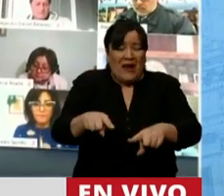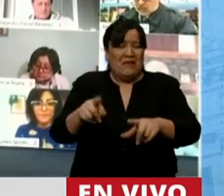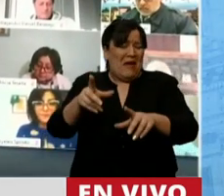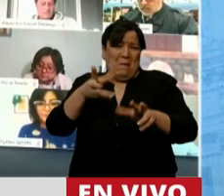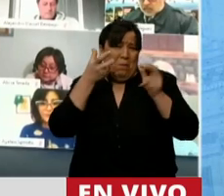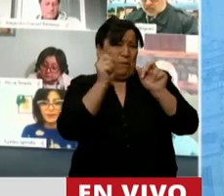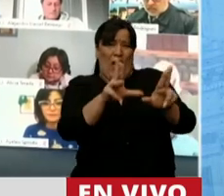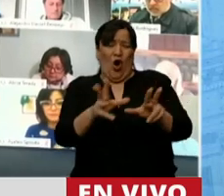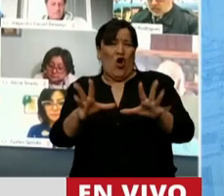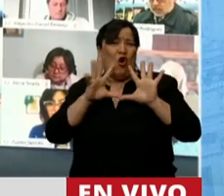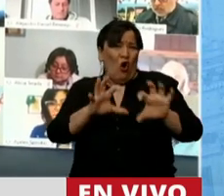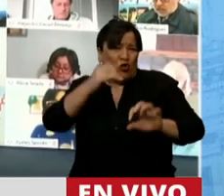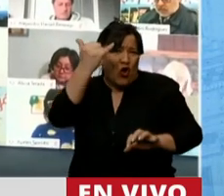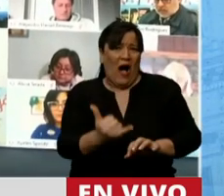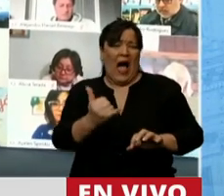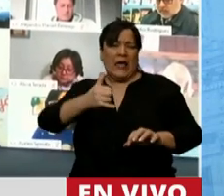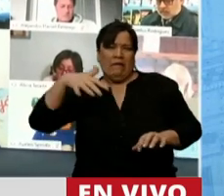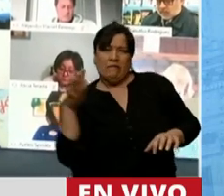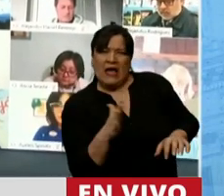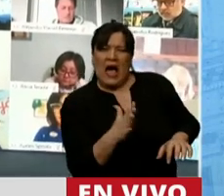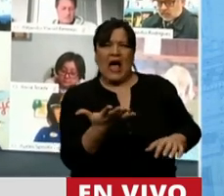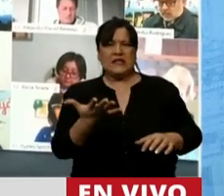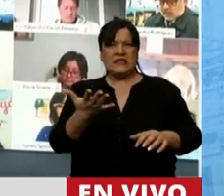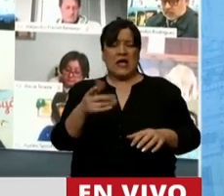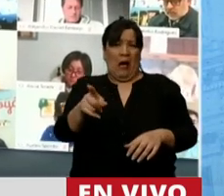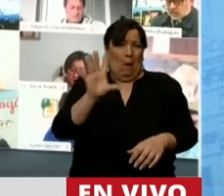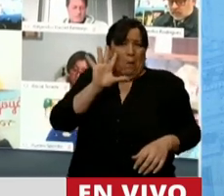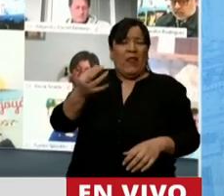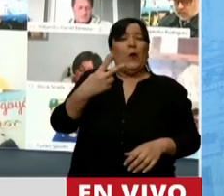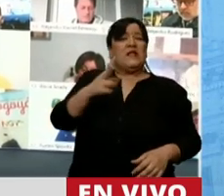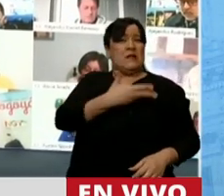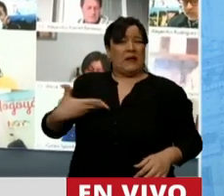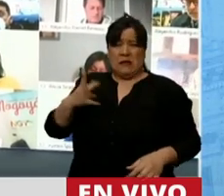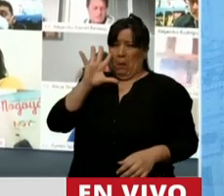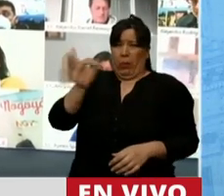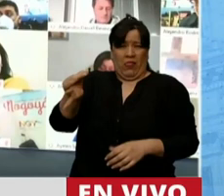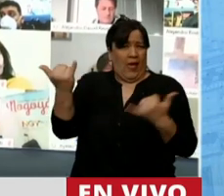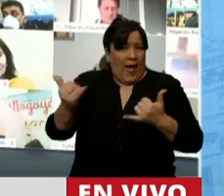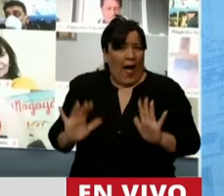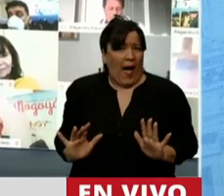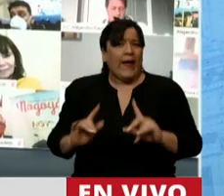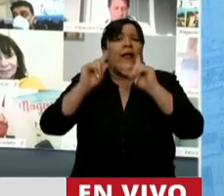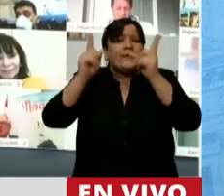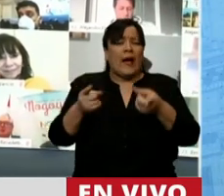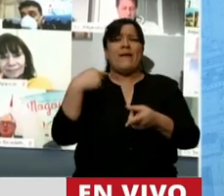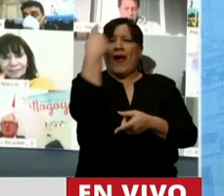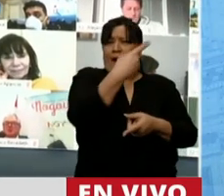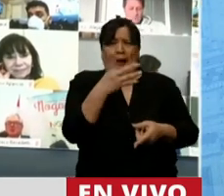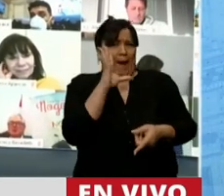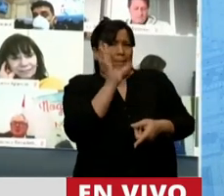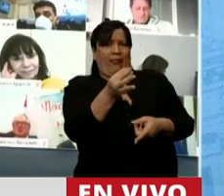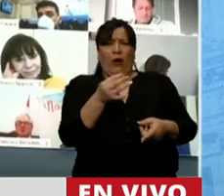de odio, de revancha. Se advierte en el rostro de la vicepresidente cuando habla. Y se advierte también en el rostro